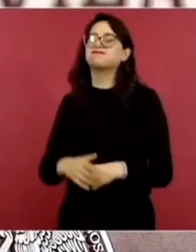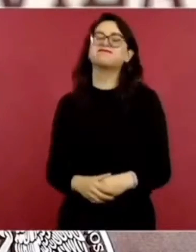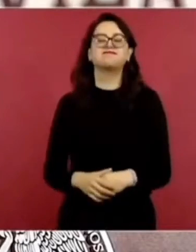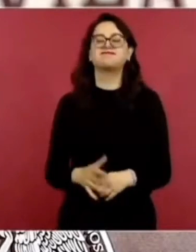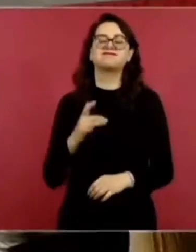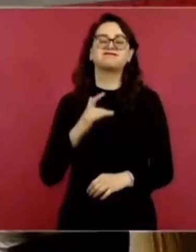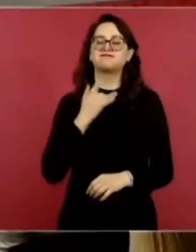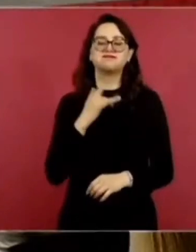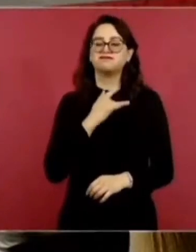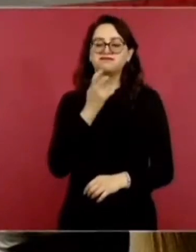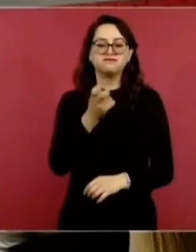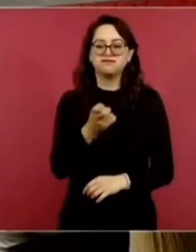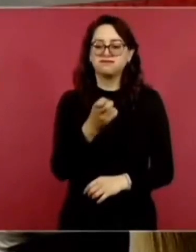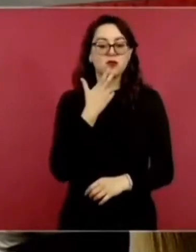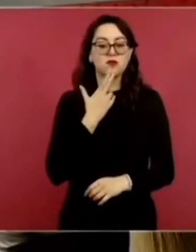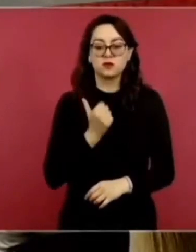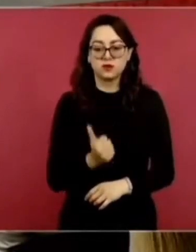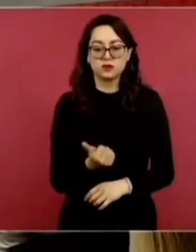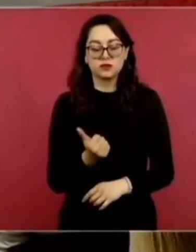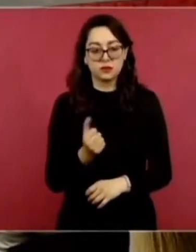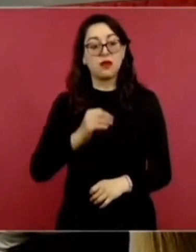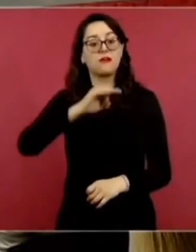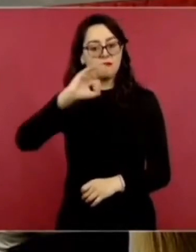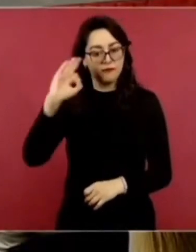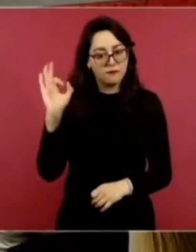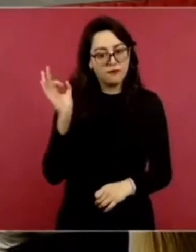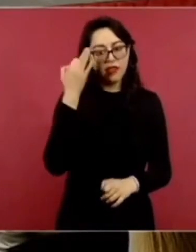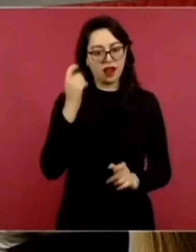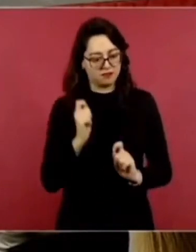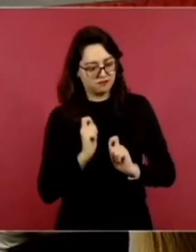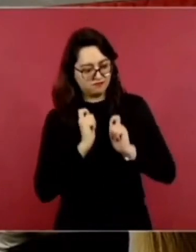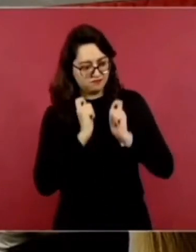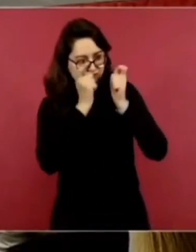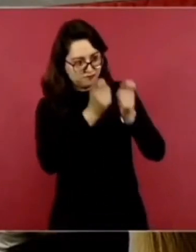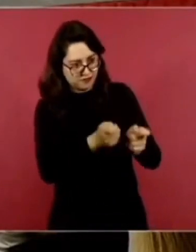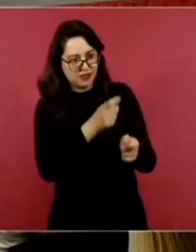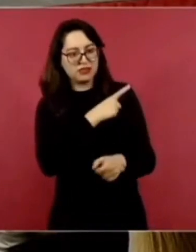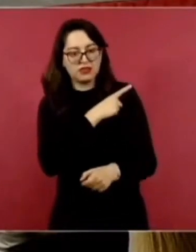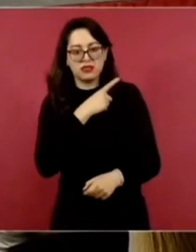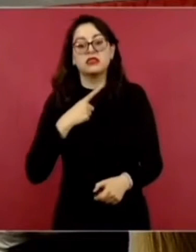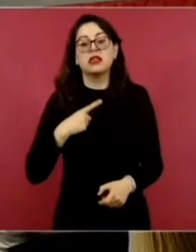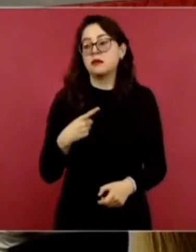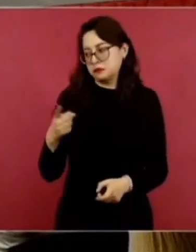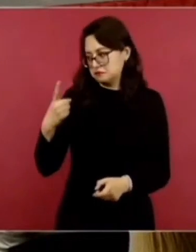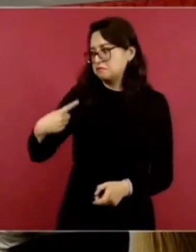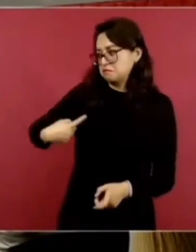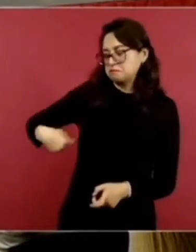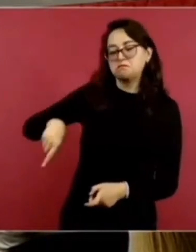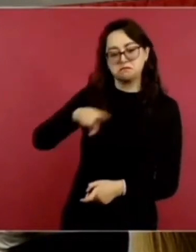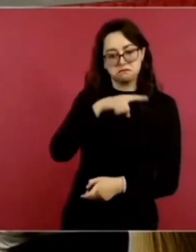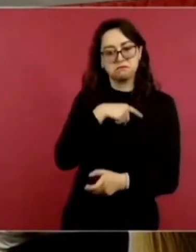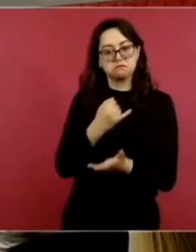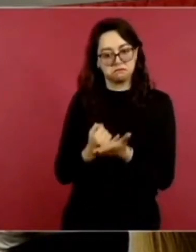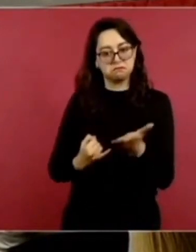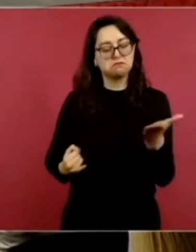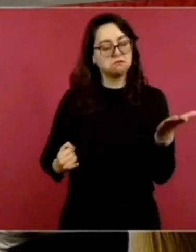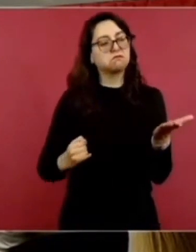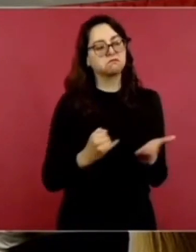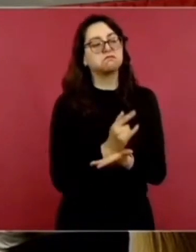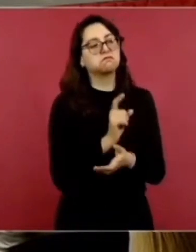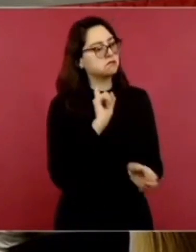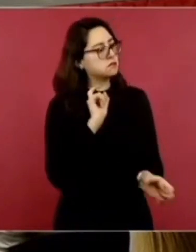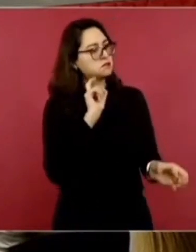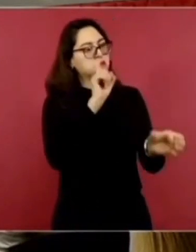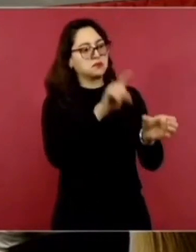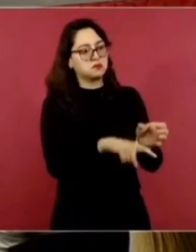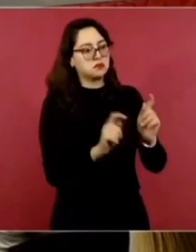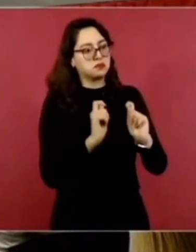compañeros aquí presentes desde el legislativo. Agradezco mucho la distinción que me